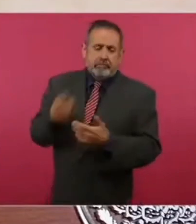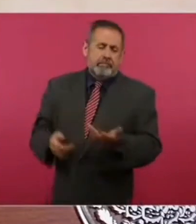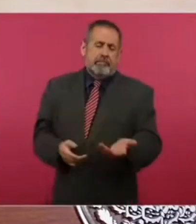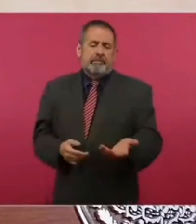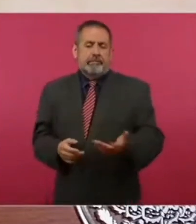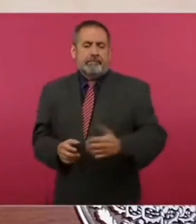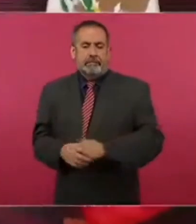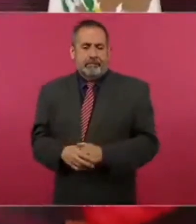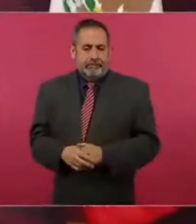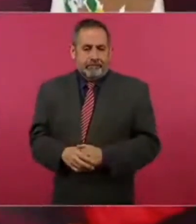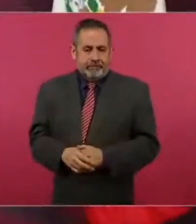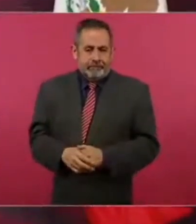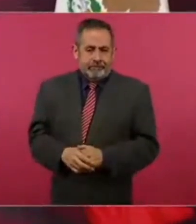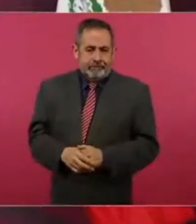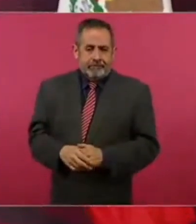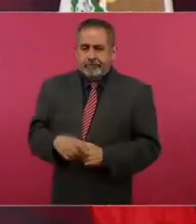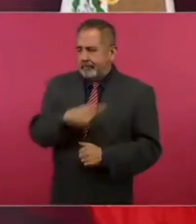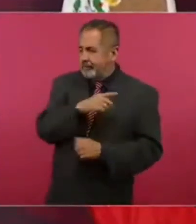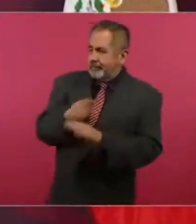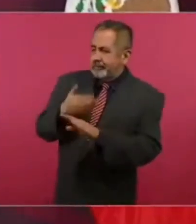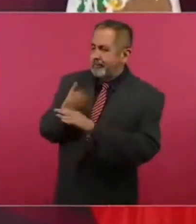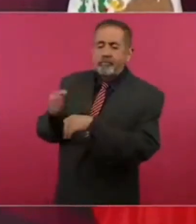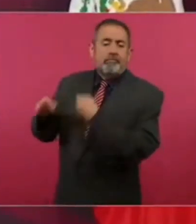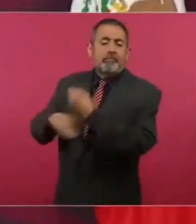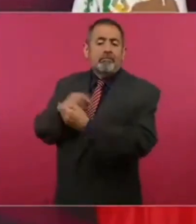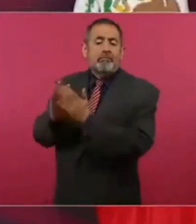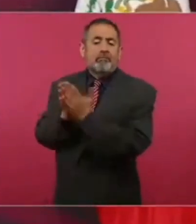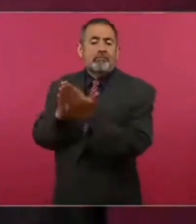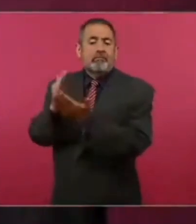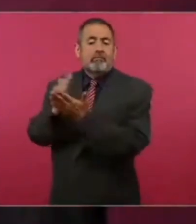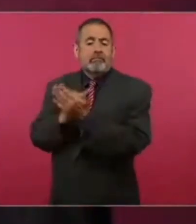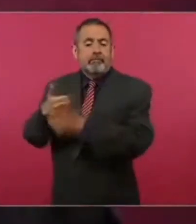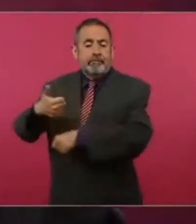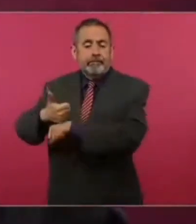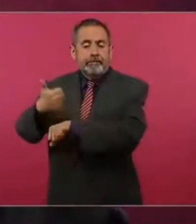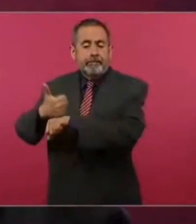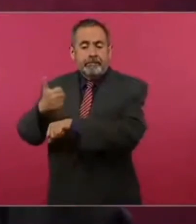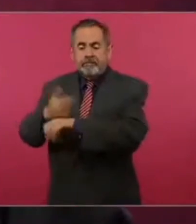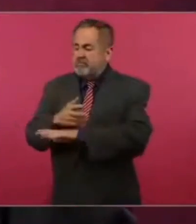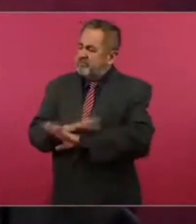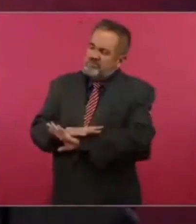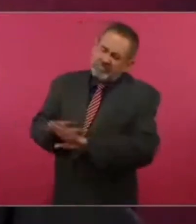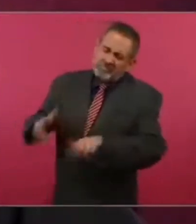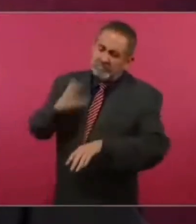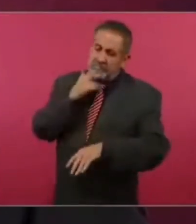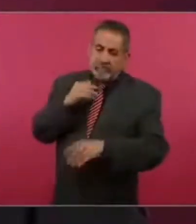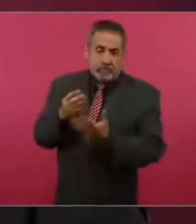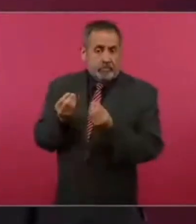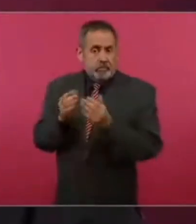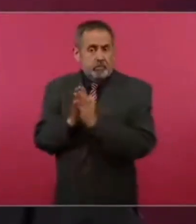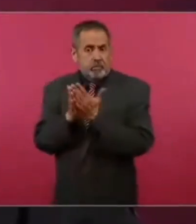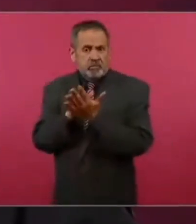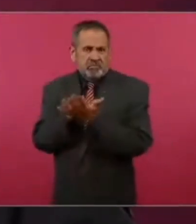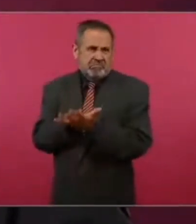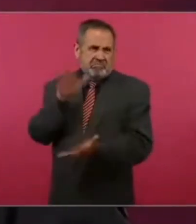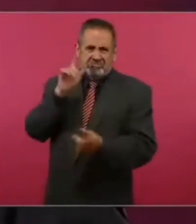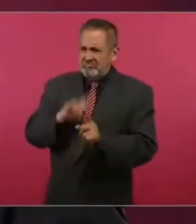de todos los libros de primaria que son muchísimos.